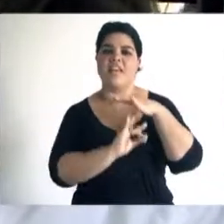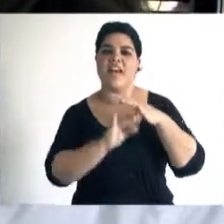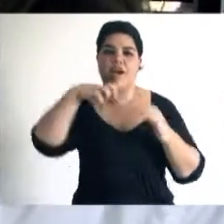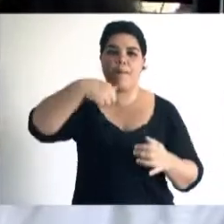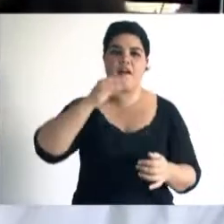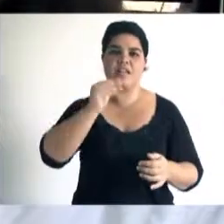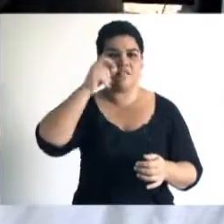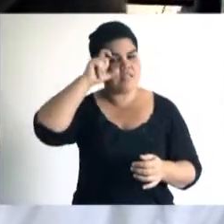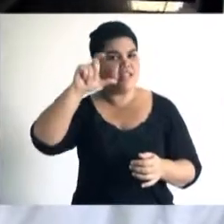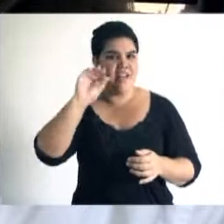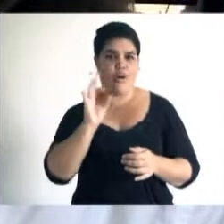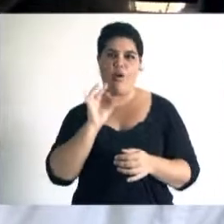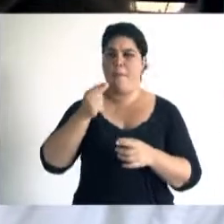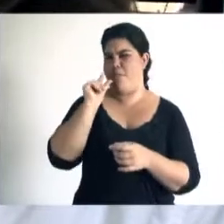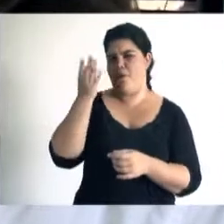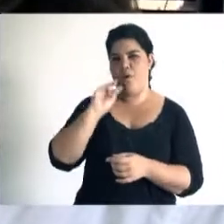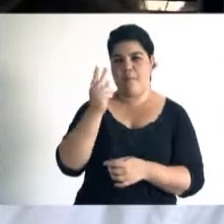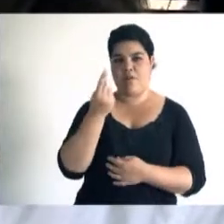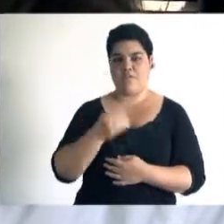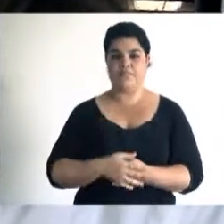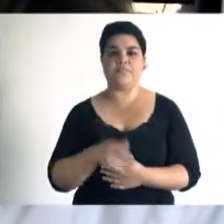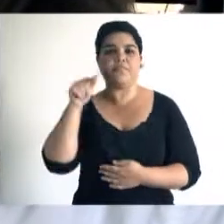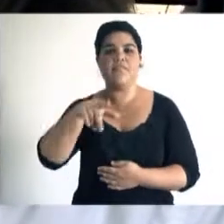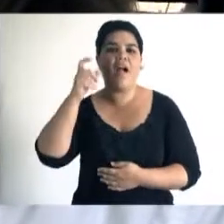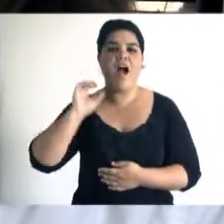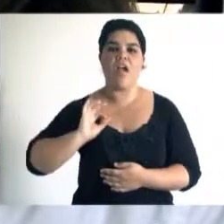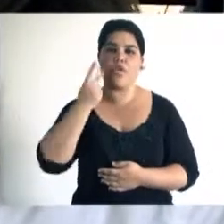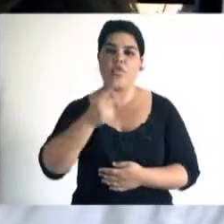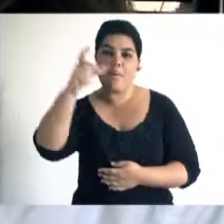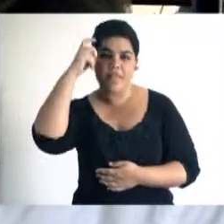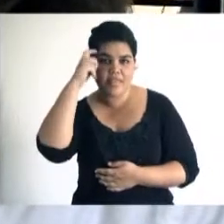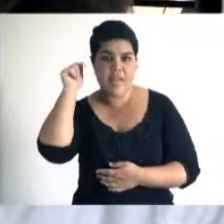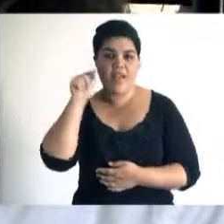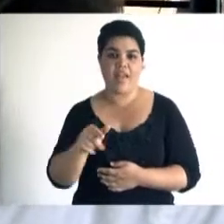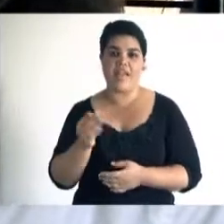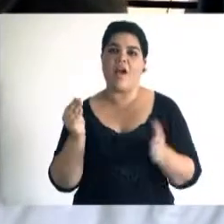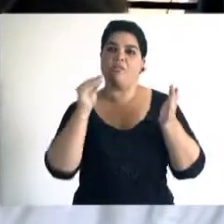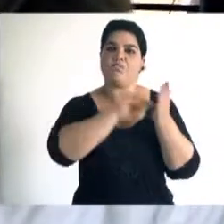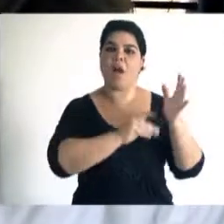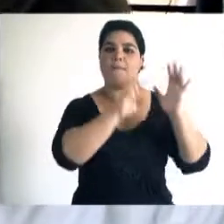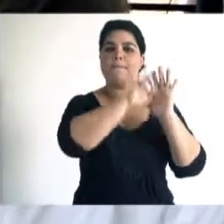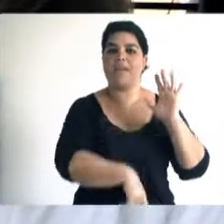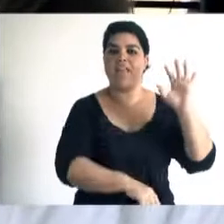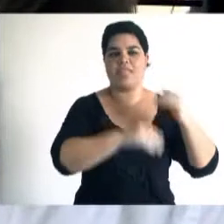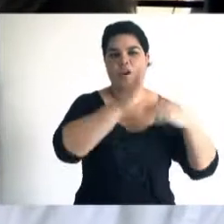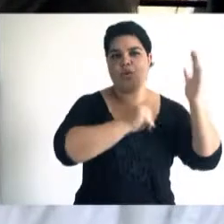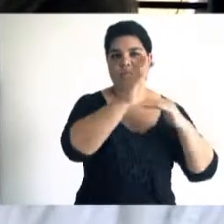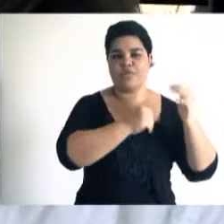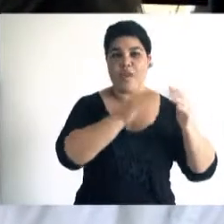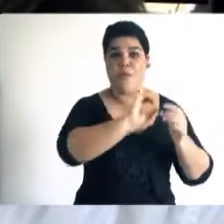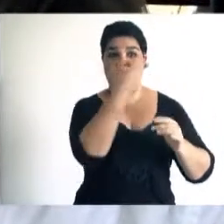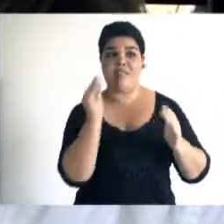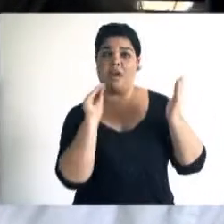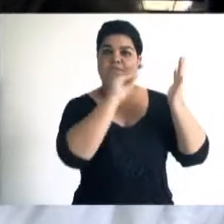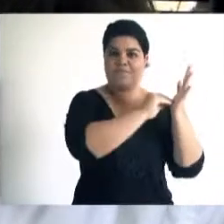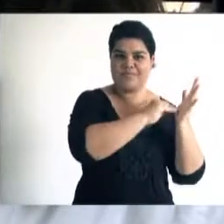Norma Pacheco, recientemente fallecida, que en el año 2010 logró la inclusión en el plan de obras de la universidad de este edificio